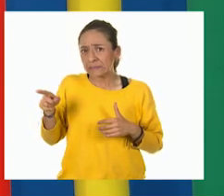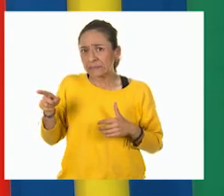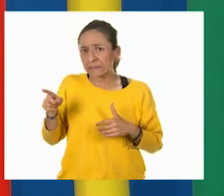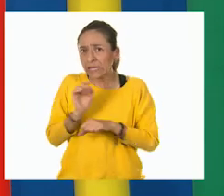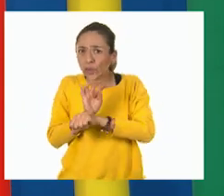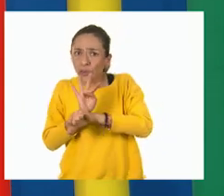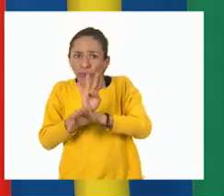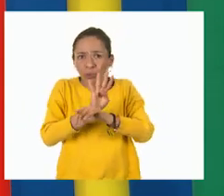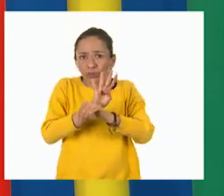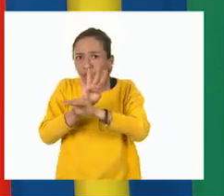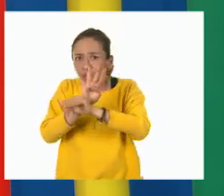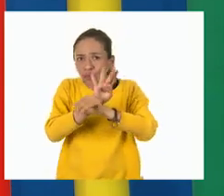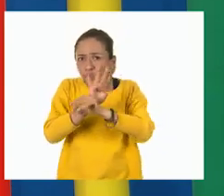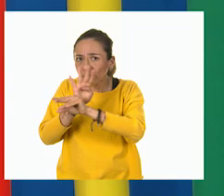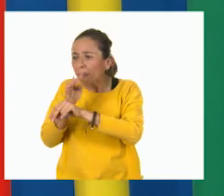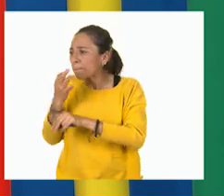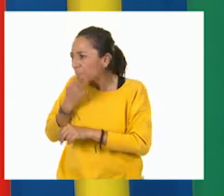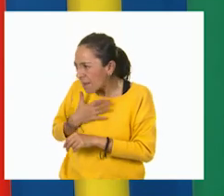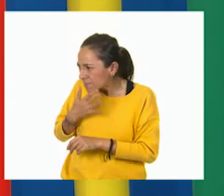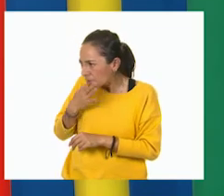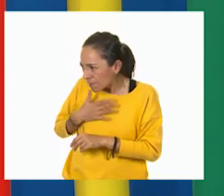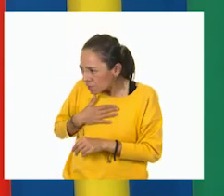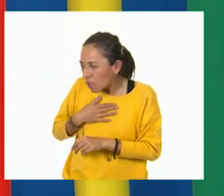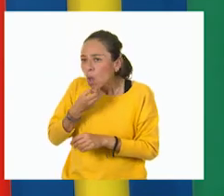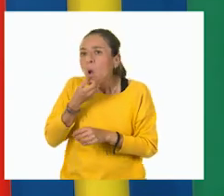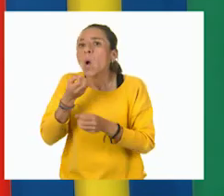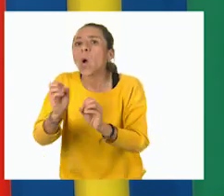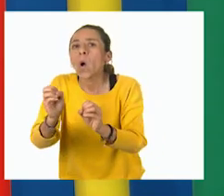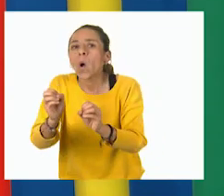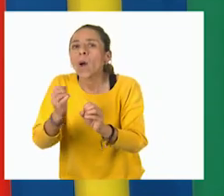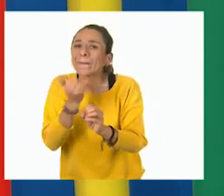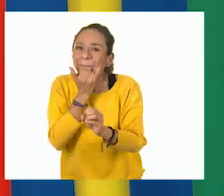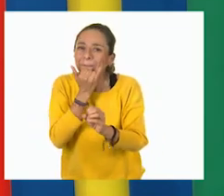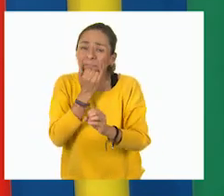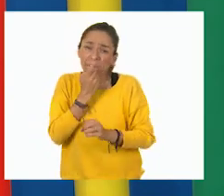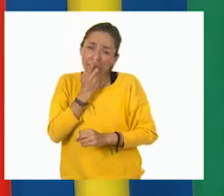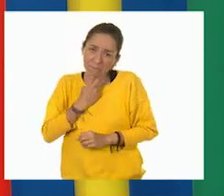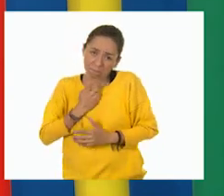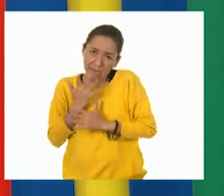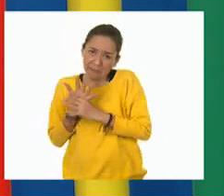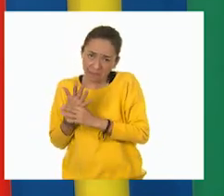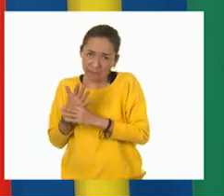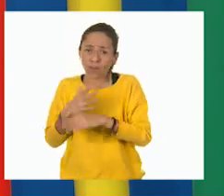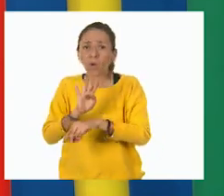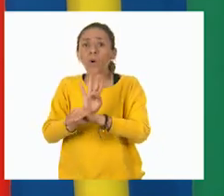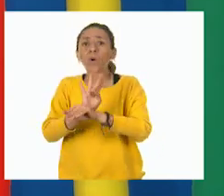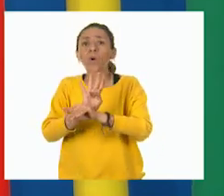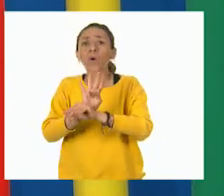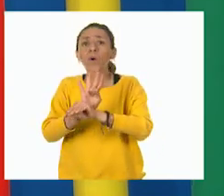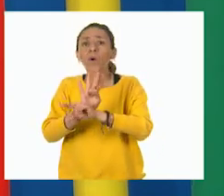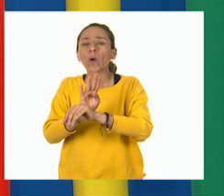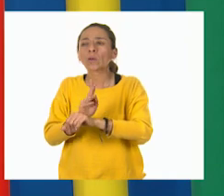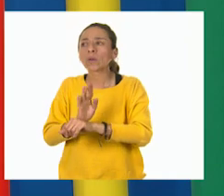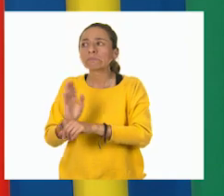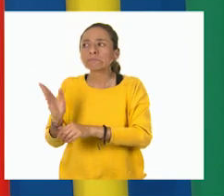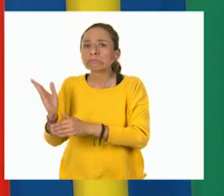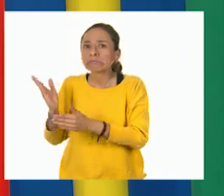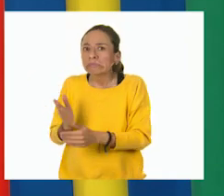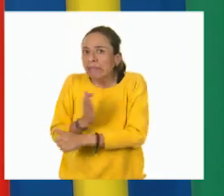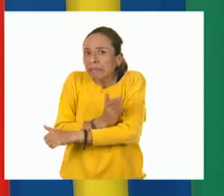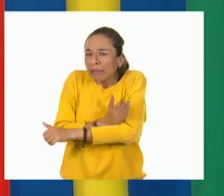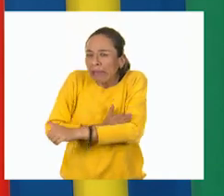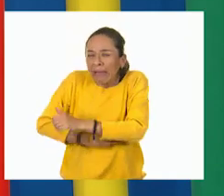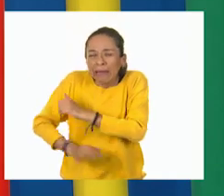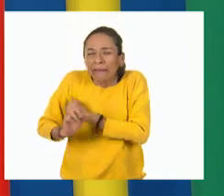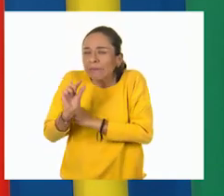Ups. Perdón. Pero Tom me dijo que venía retrasado y que ya casi llegaba a la clase. Ya